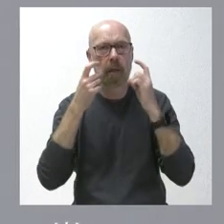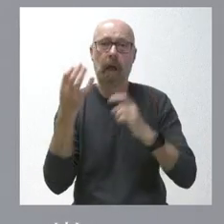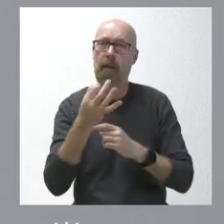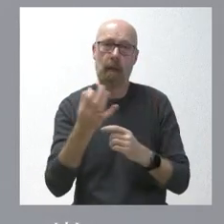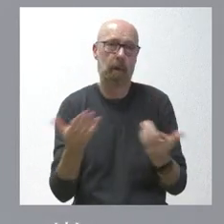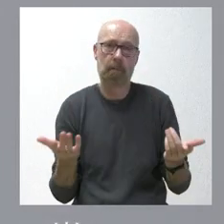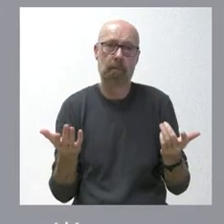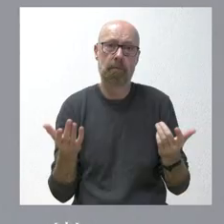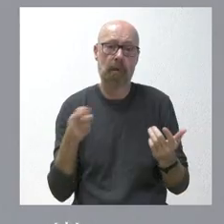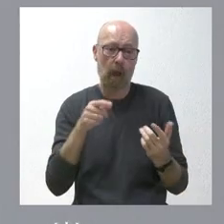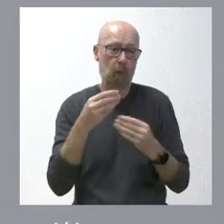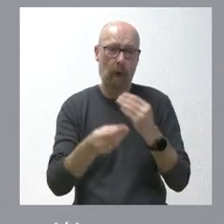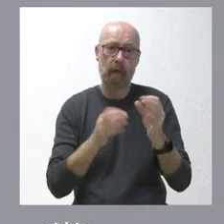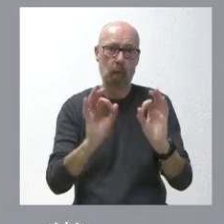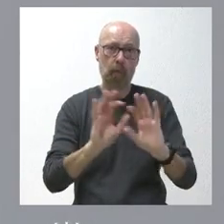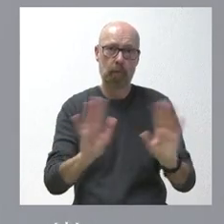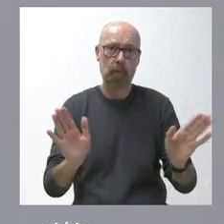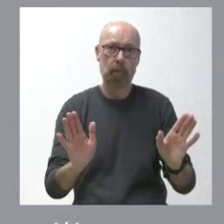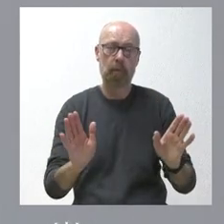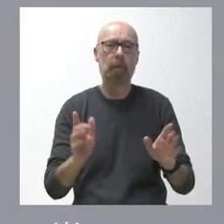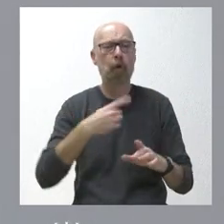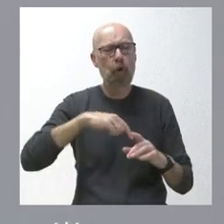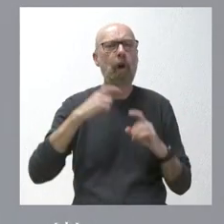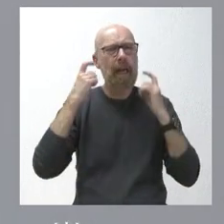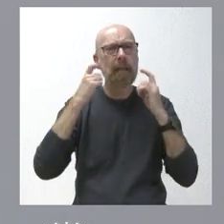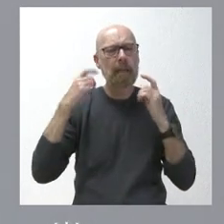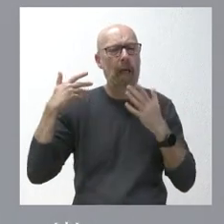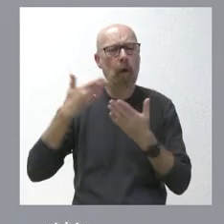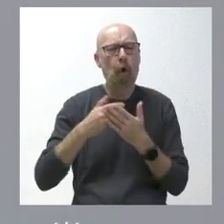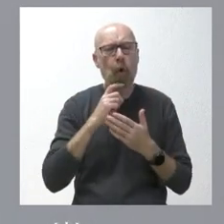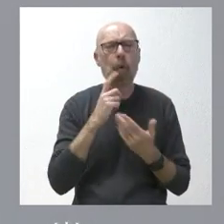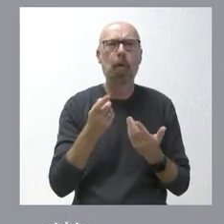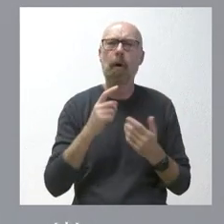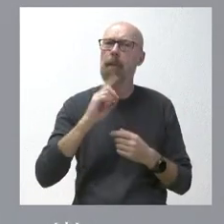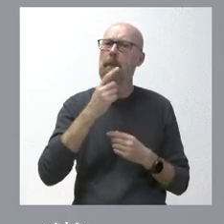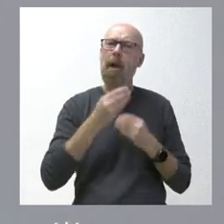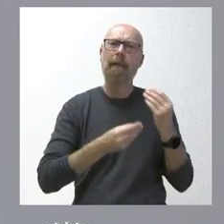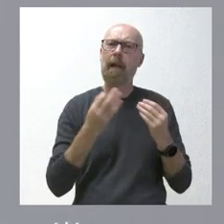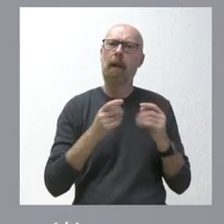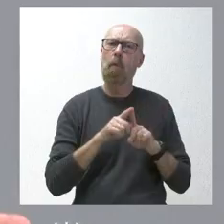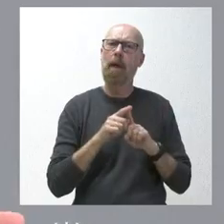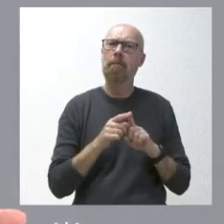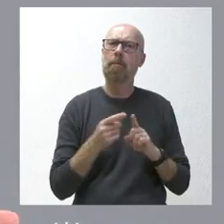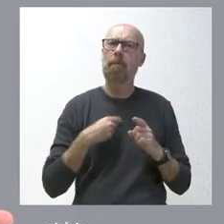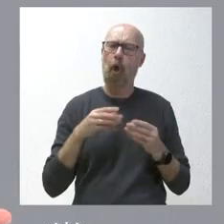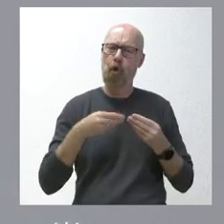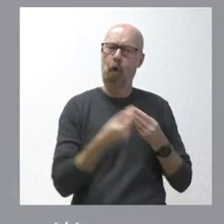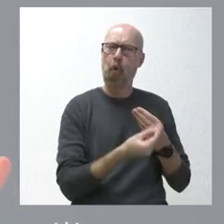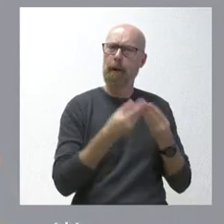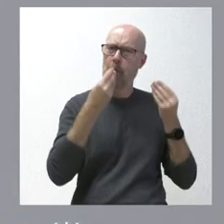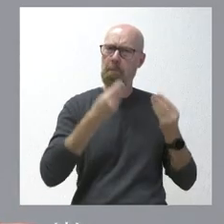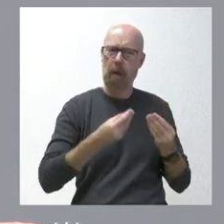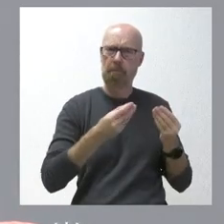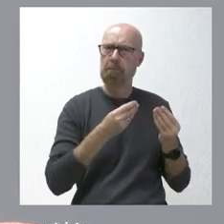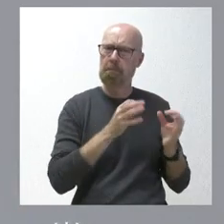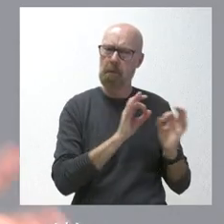estamos haciendo. ¿Cómo lo hemos intentado nosotros? Primero, haciendo lo que creemos que tenemos que hacer, poniendo encima de la mesa un buen documento y